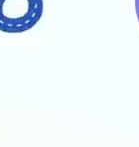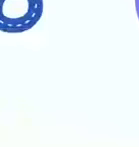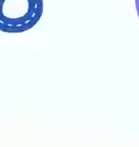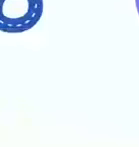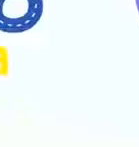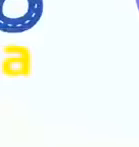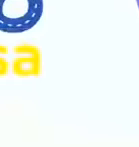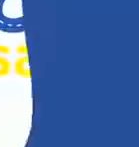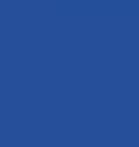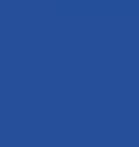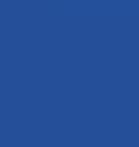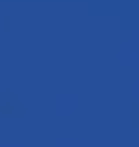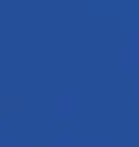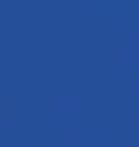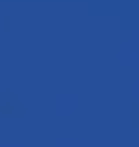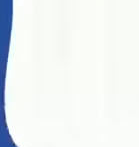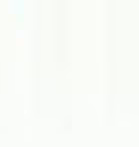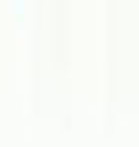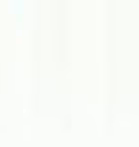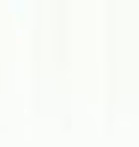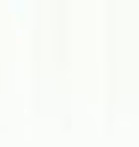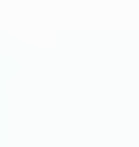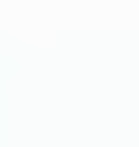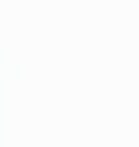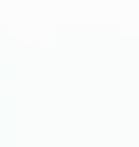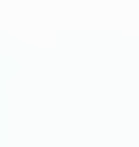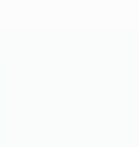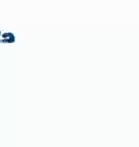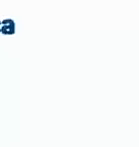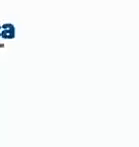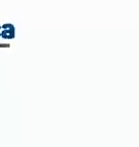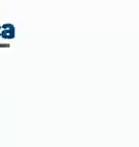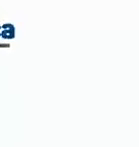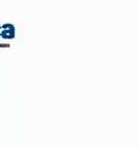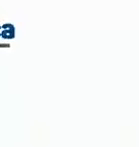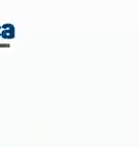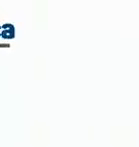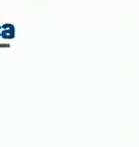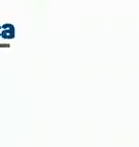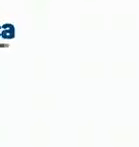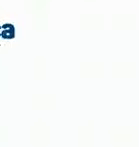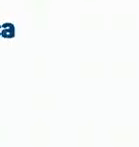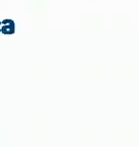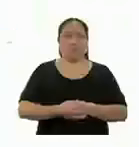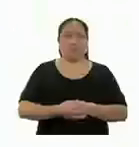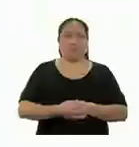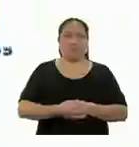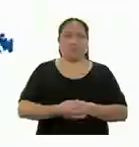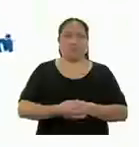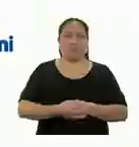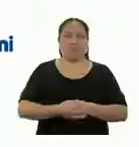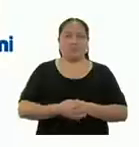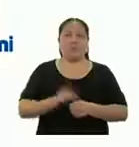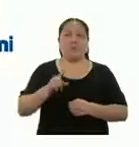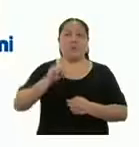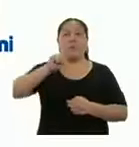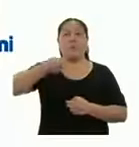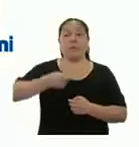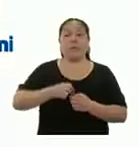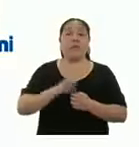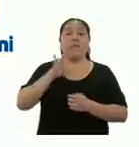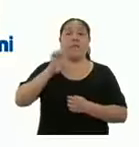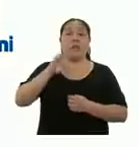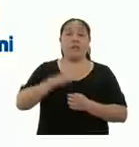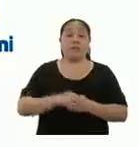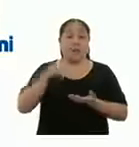Aprendo en casa. Ya lanzamos el concurso Beca Mi Vocación Técnica. Son mil becas para estudiar